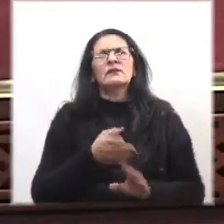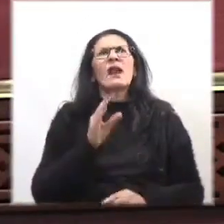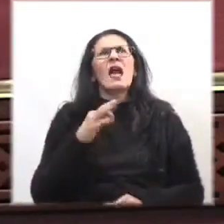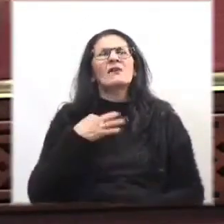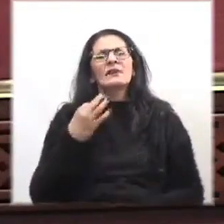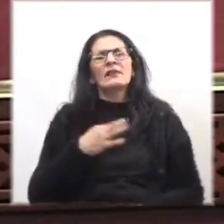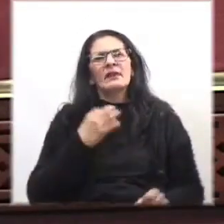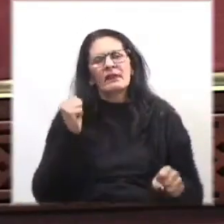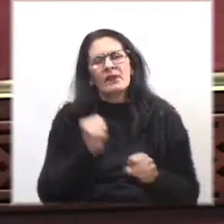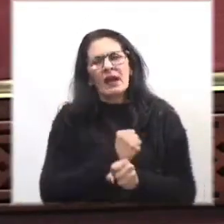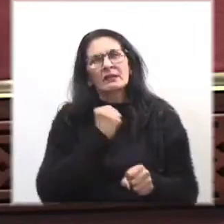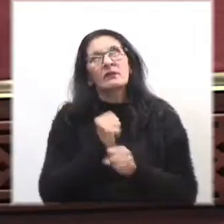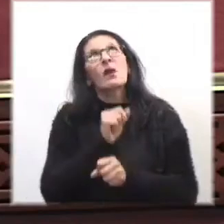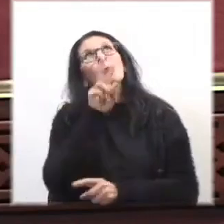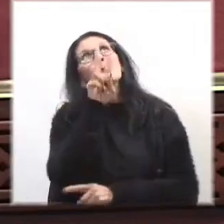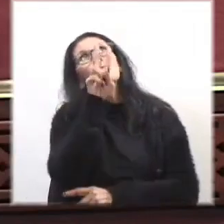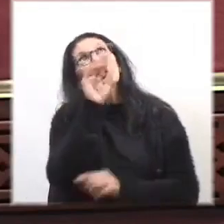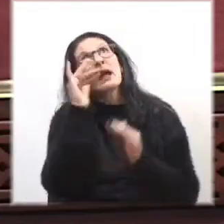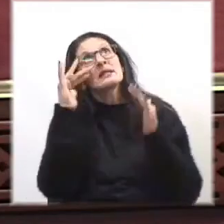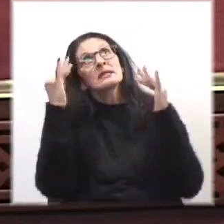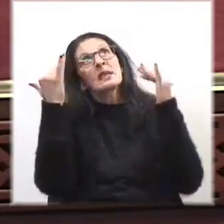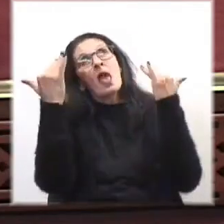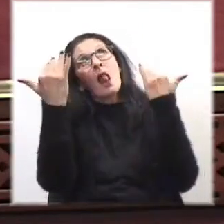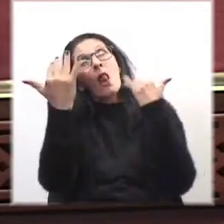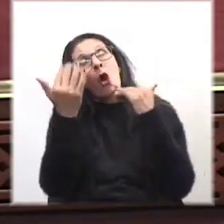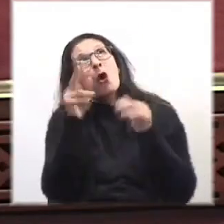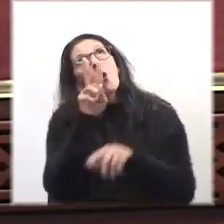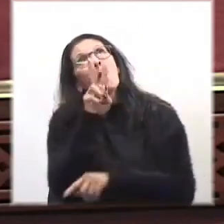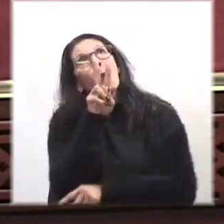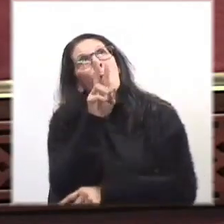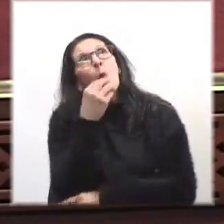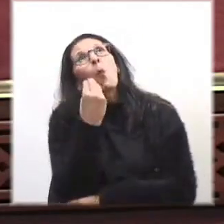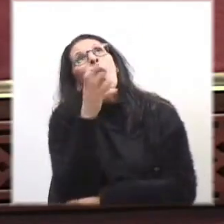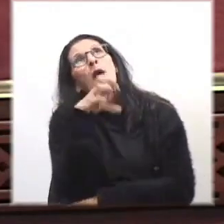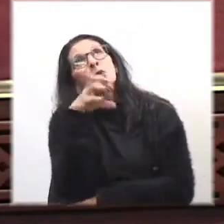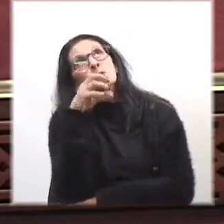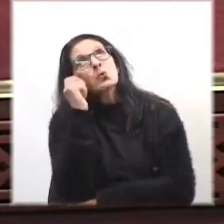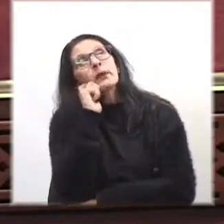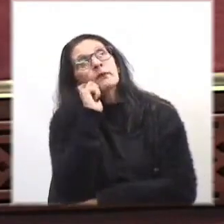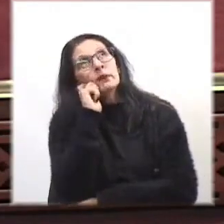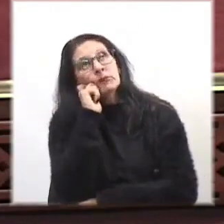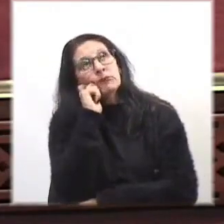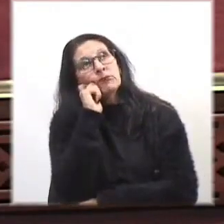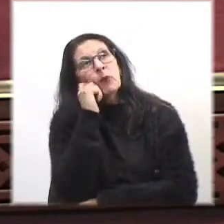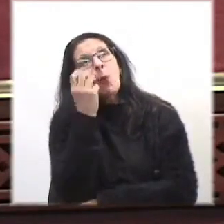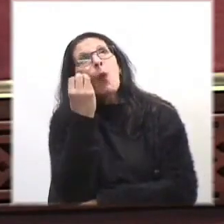vida trabajando, mirando al cielo y diciendo, ¿Cuándo irá a llover?